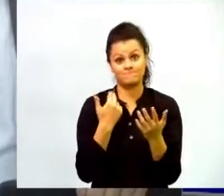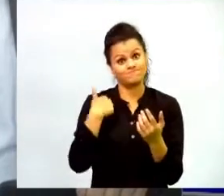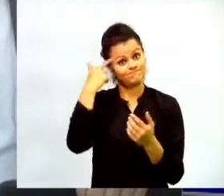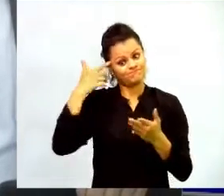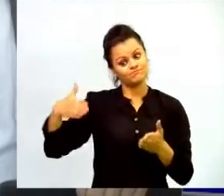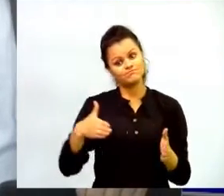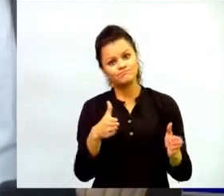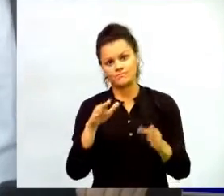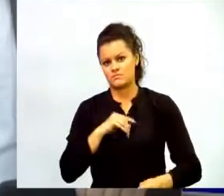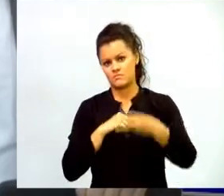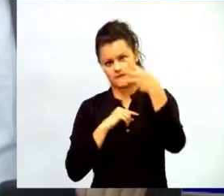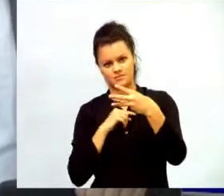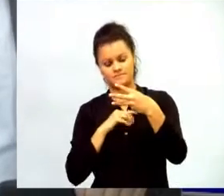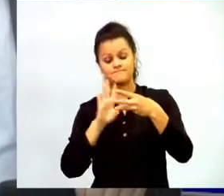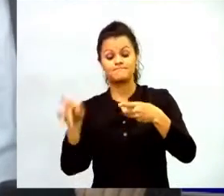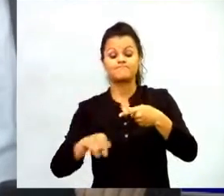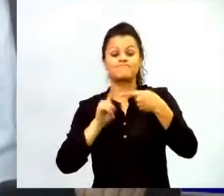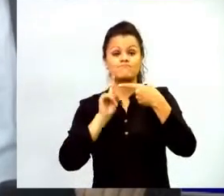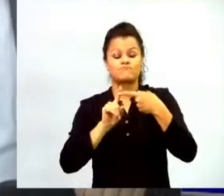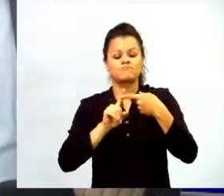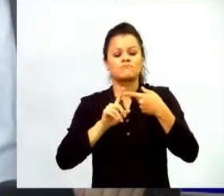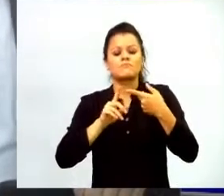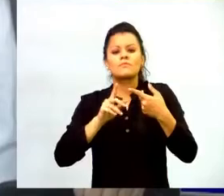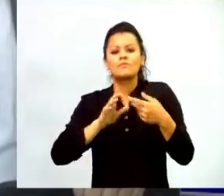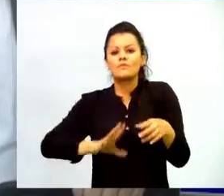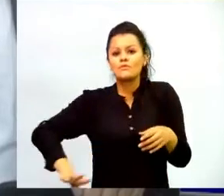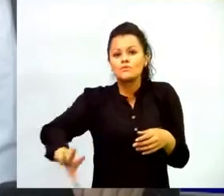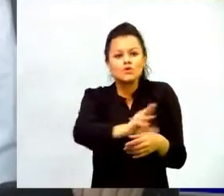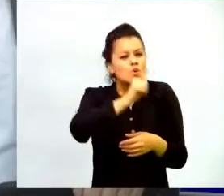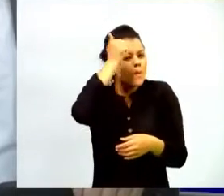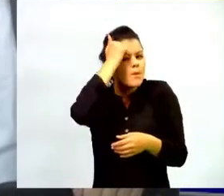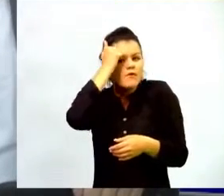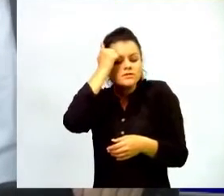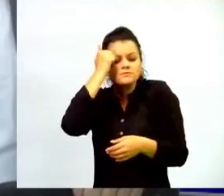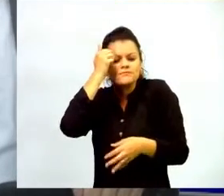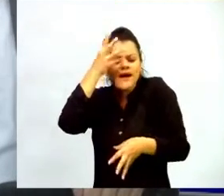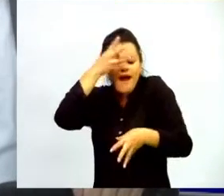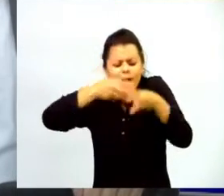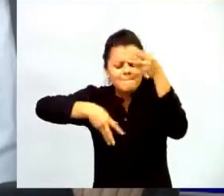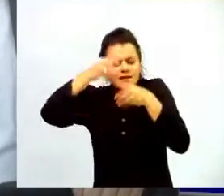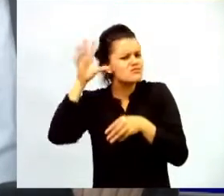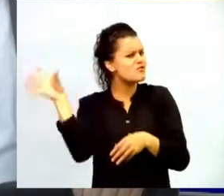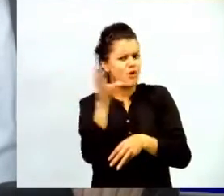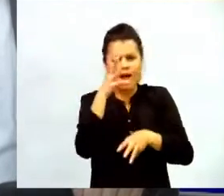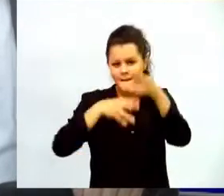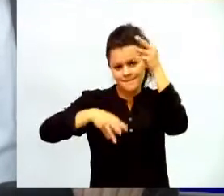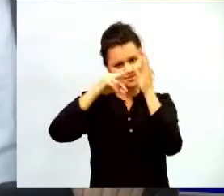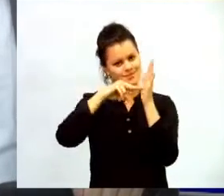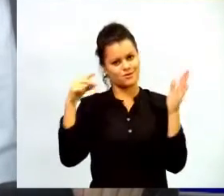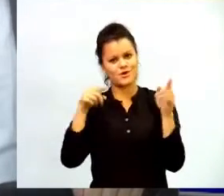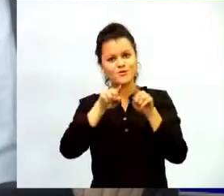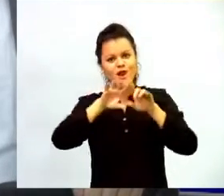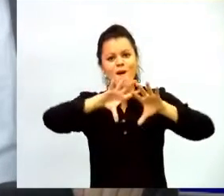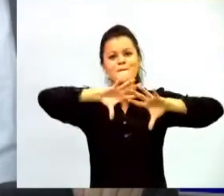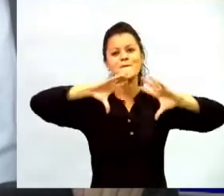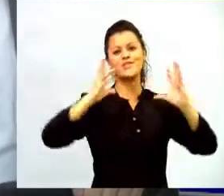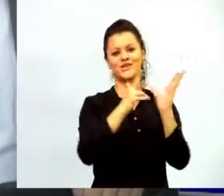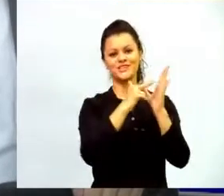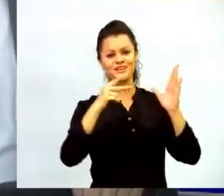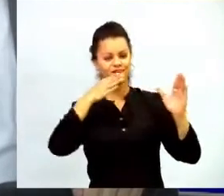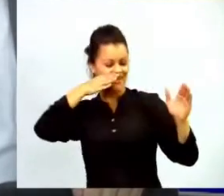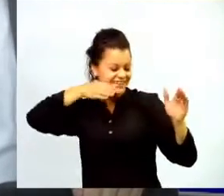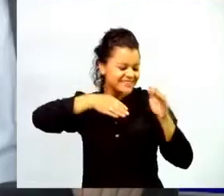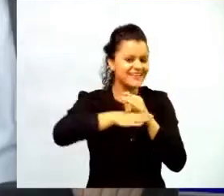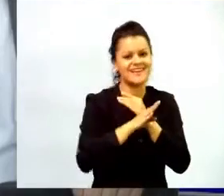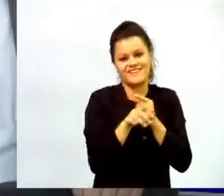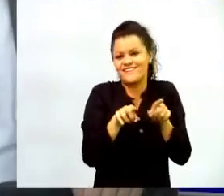todos los docentes aprendices en el mundo de las tecnologías tal vez el cambio actitudinal más